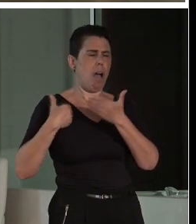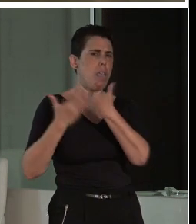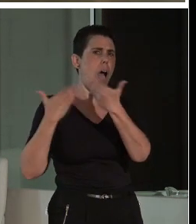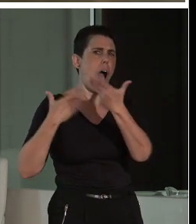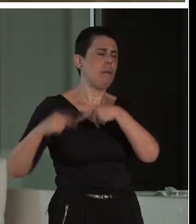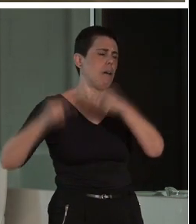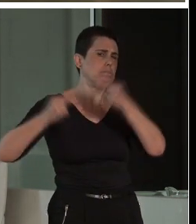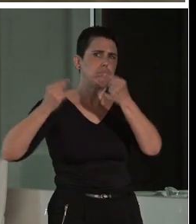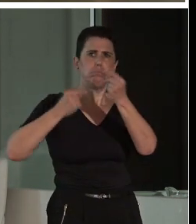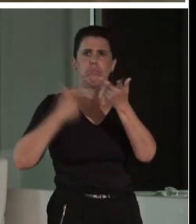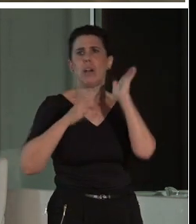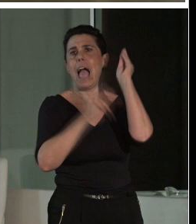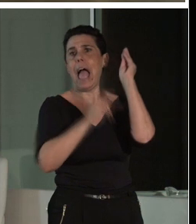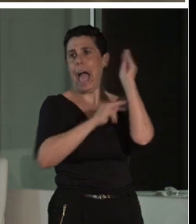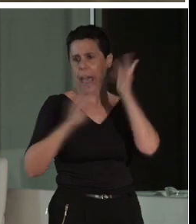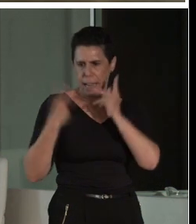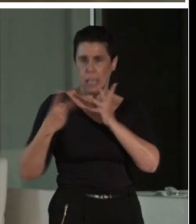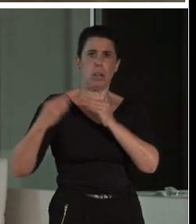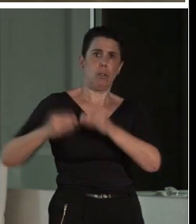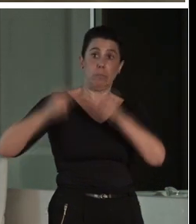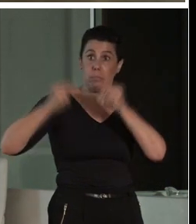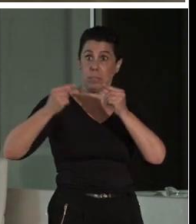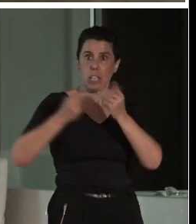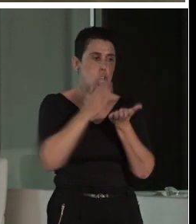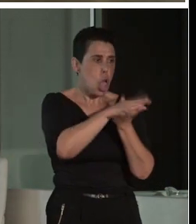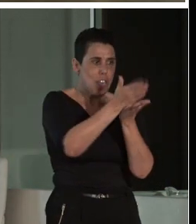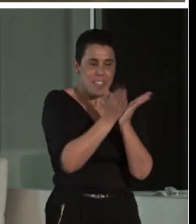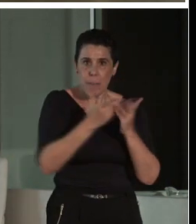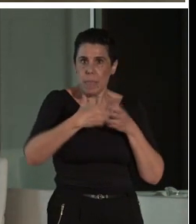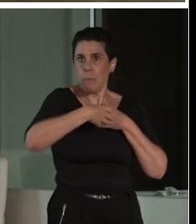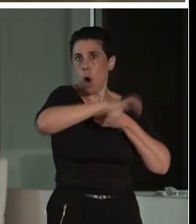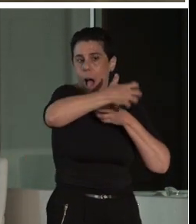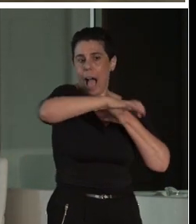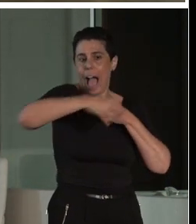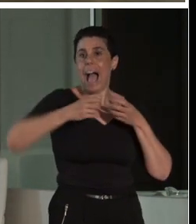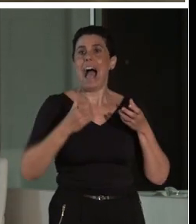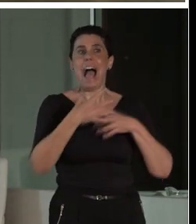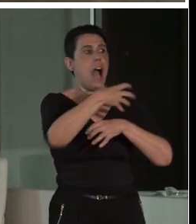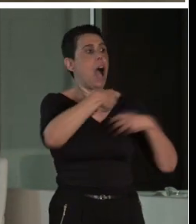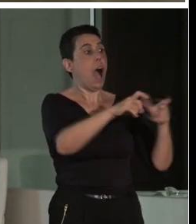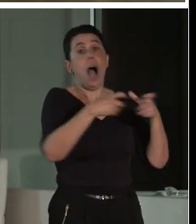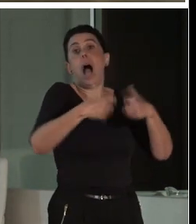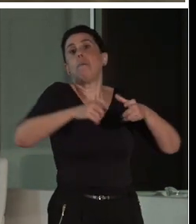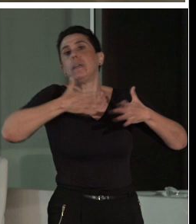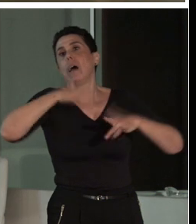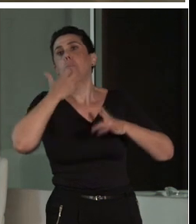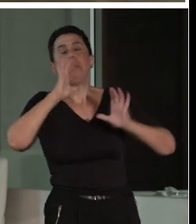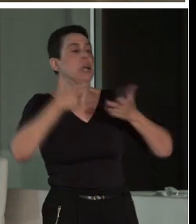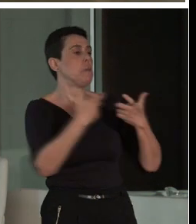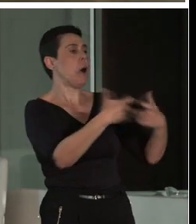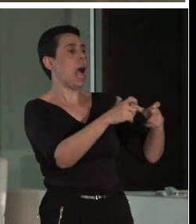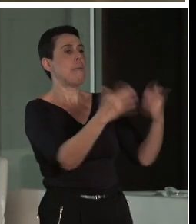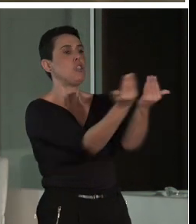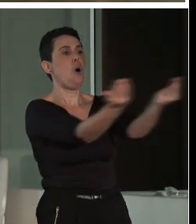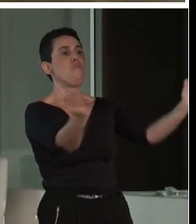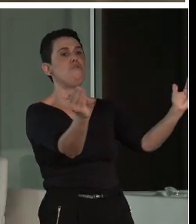compartimentamos los recintos en ámbitos. Y, luego, esos ámbitos, imaginaos, por ejemplo, un ámbito es el frente escénico en el teatro.